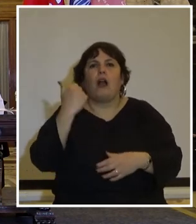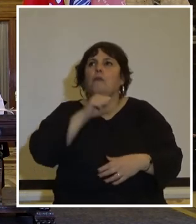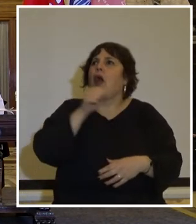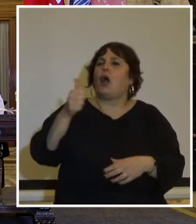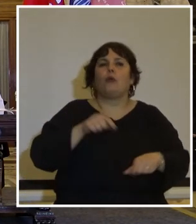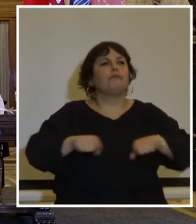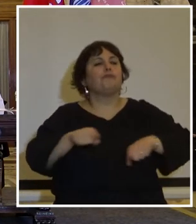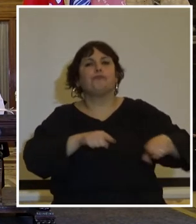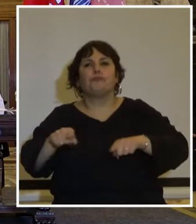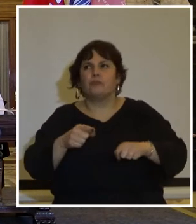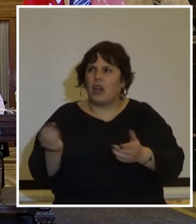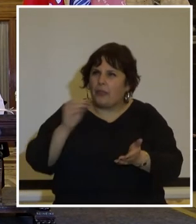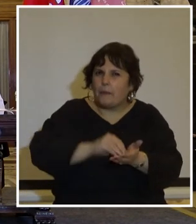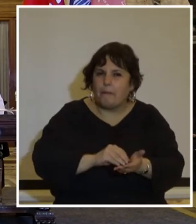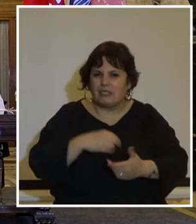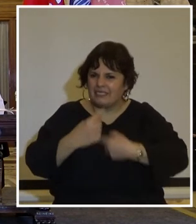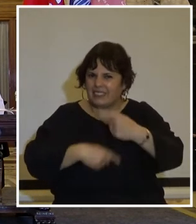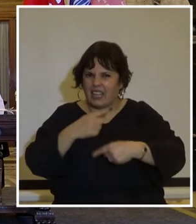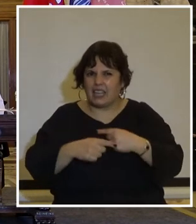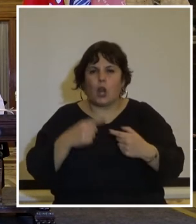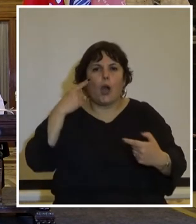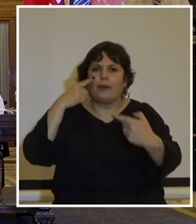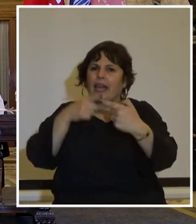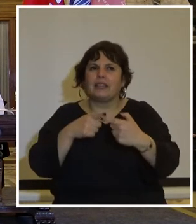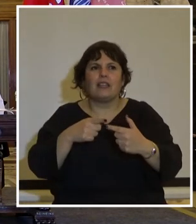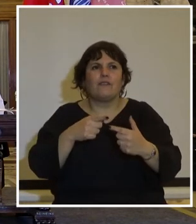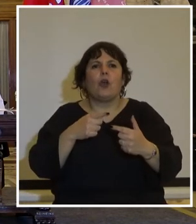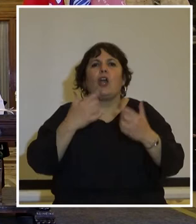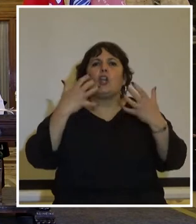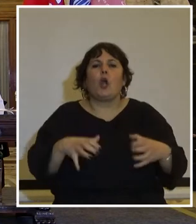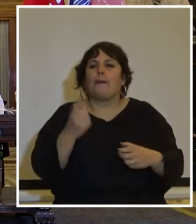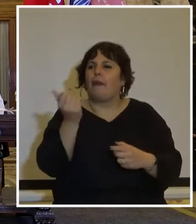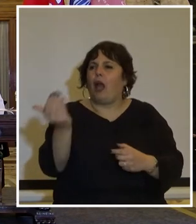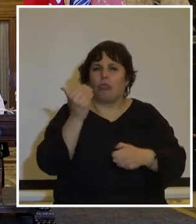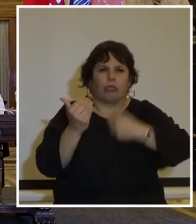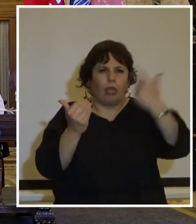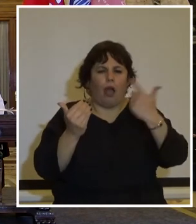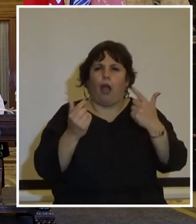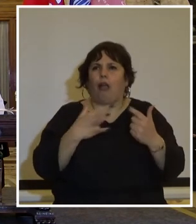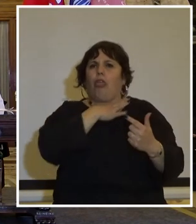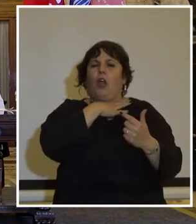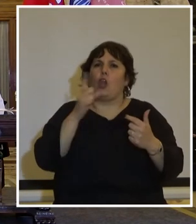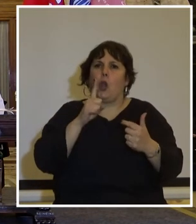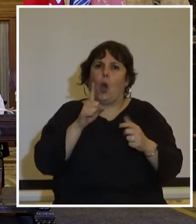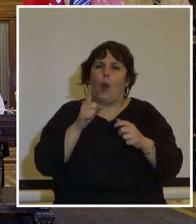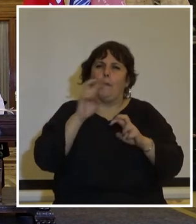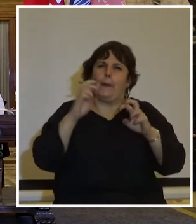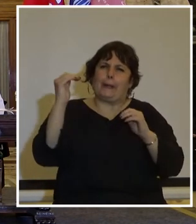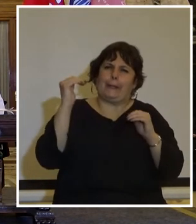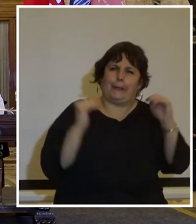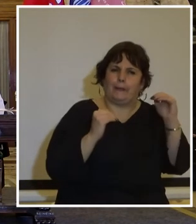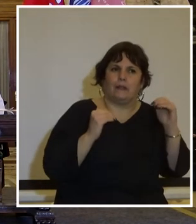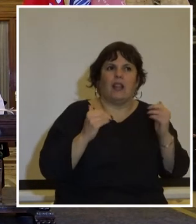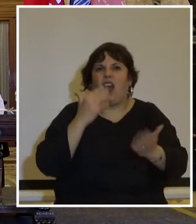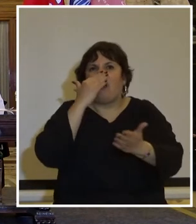y además seguir manteniendo su objetivo de abatir el déficit fiscal lo que llevó a estar